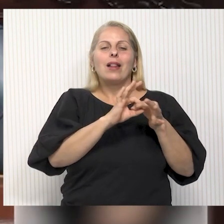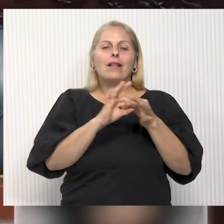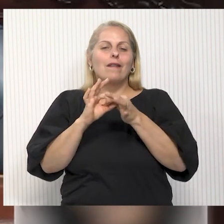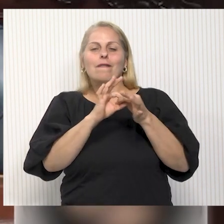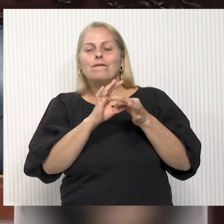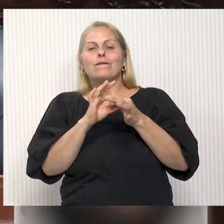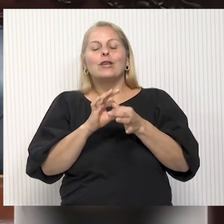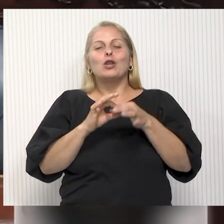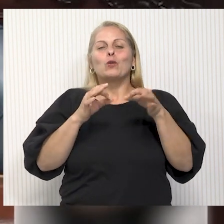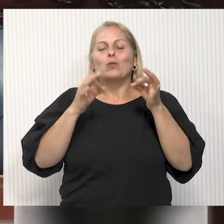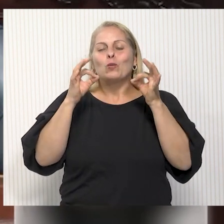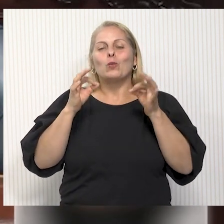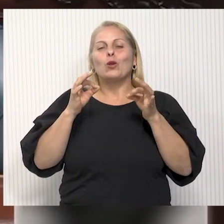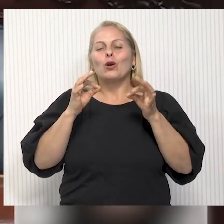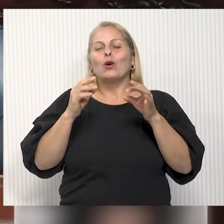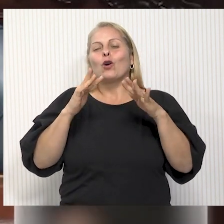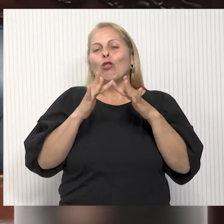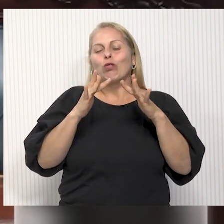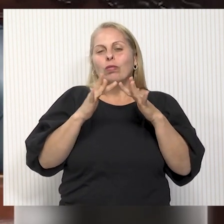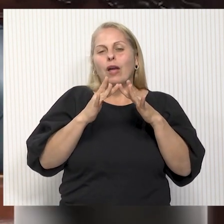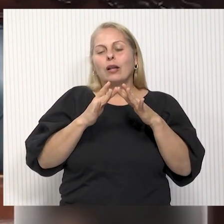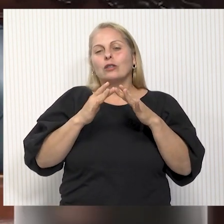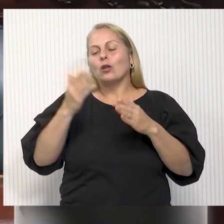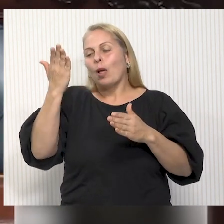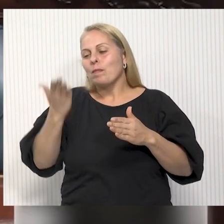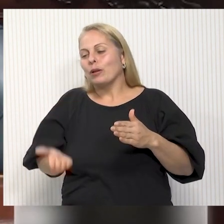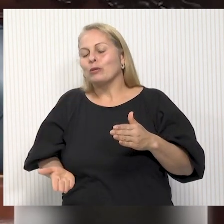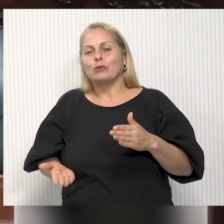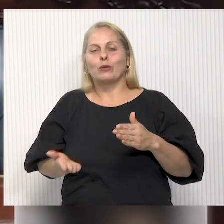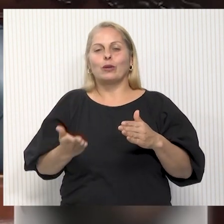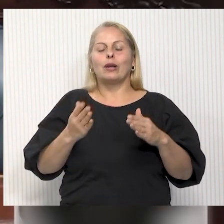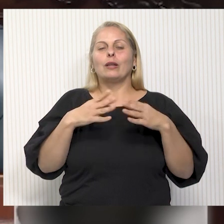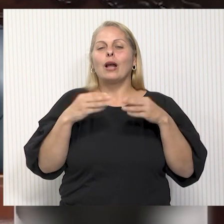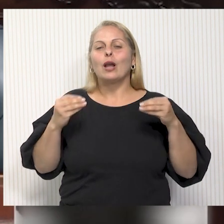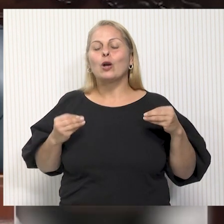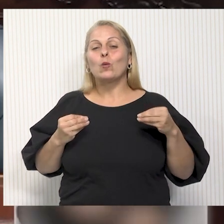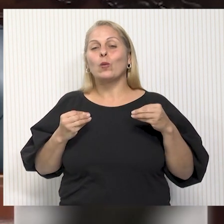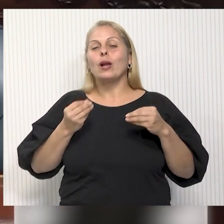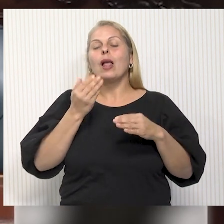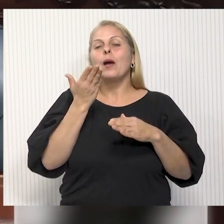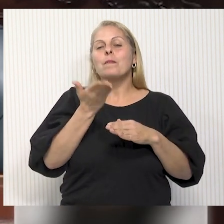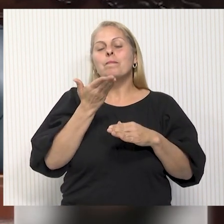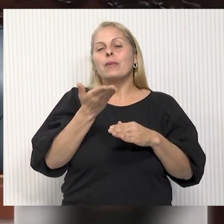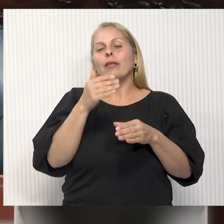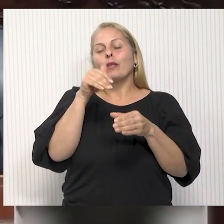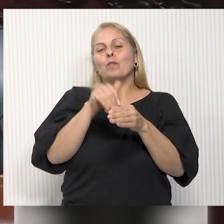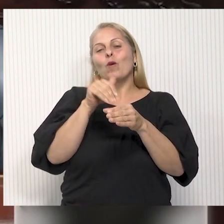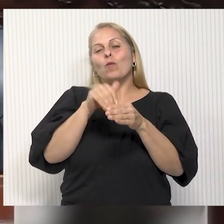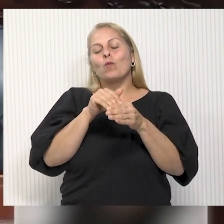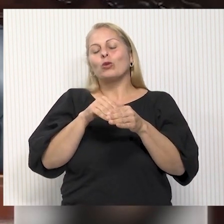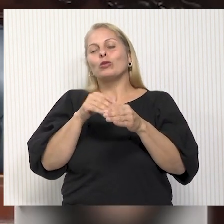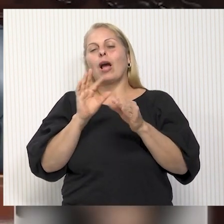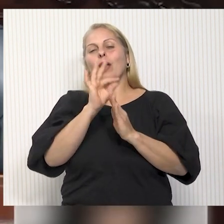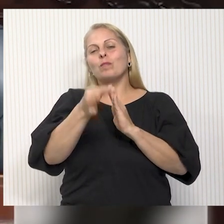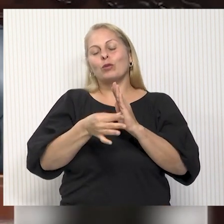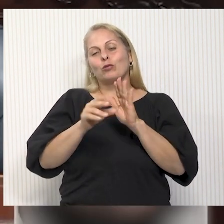la significancia de esta personalidad para la escuela, que hoy recomendamos al cuerpo votar este proyecto